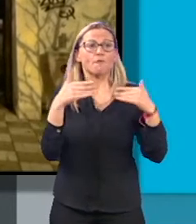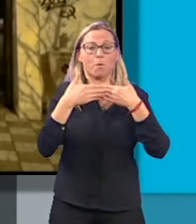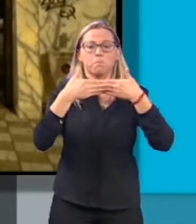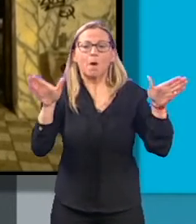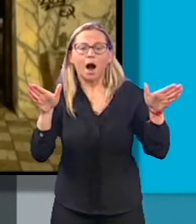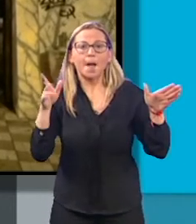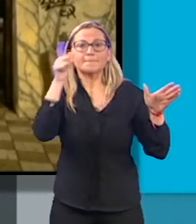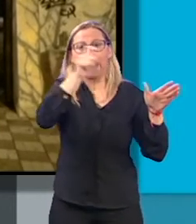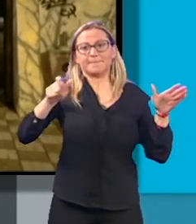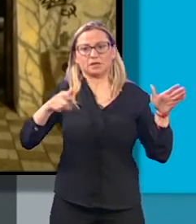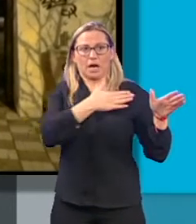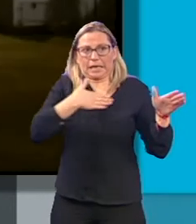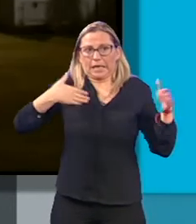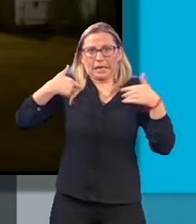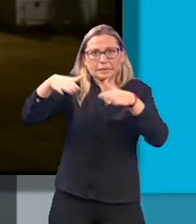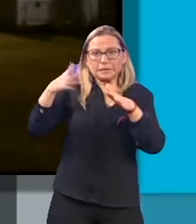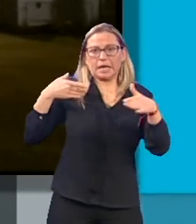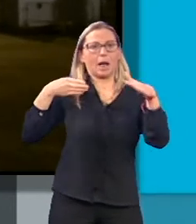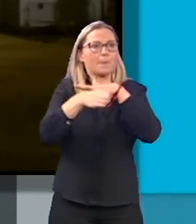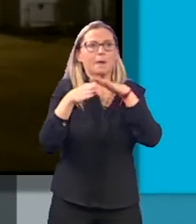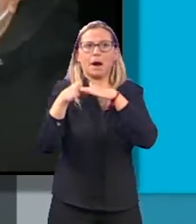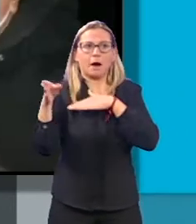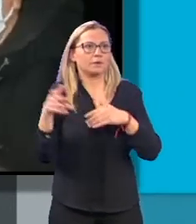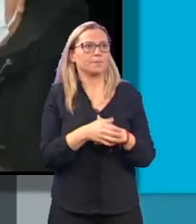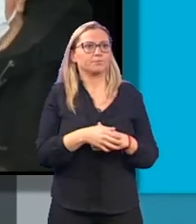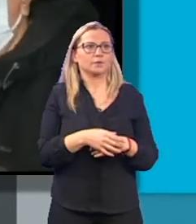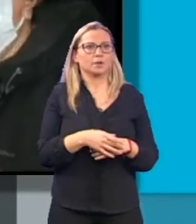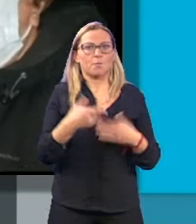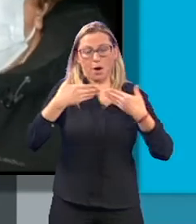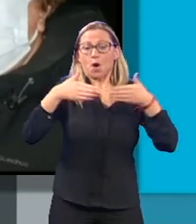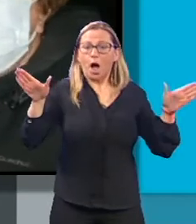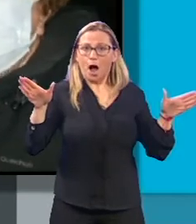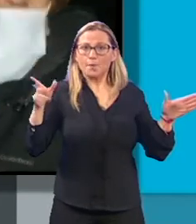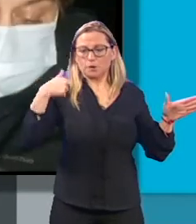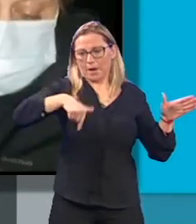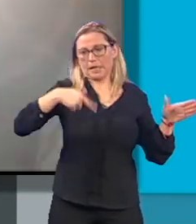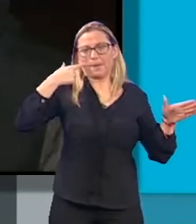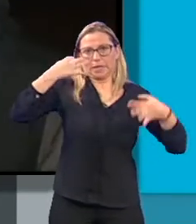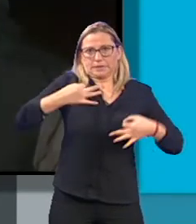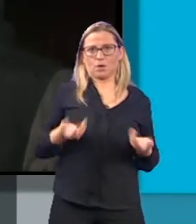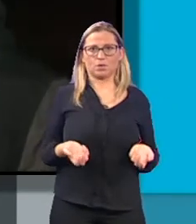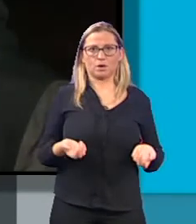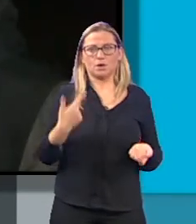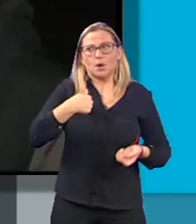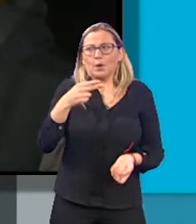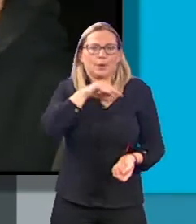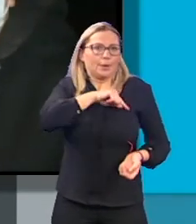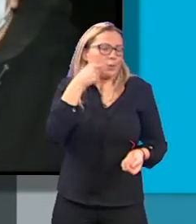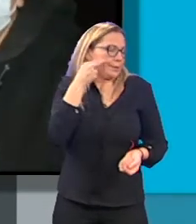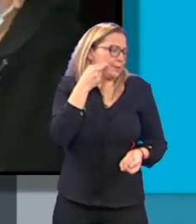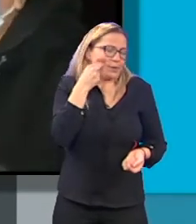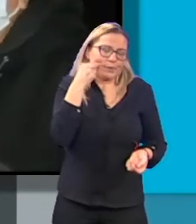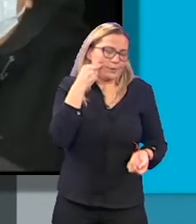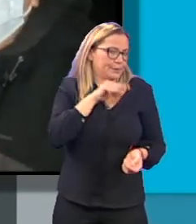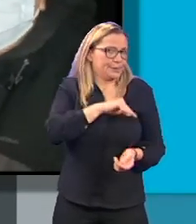albergar a aquellos ciudadanos que prefirieron salir de sus casas. Que no la han abierto para que estemos más seguros, con mucho miedo, con